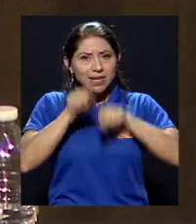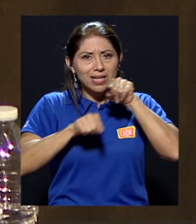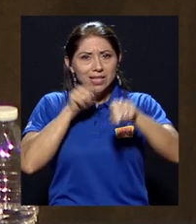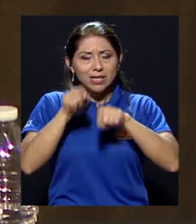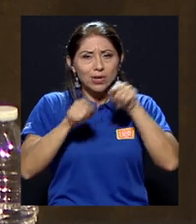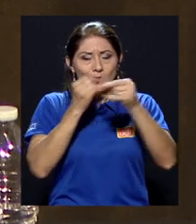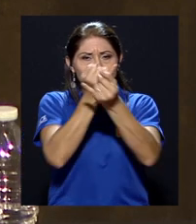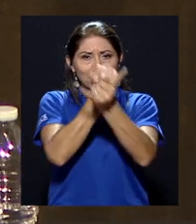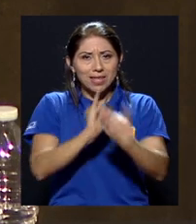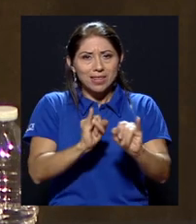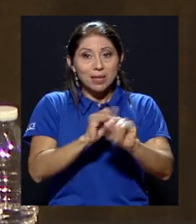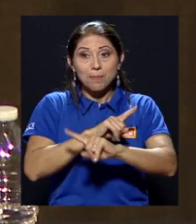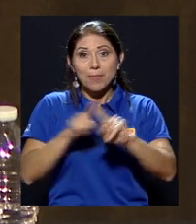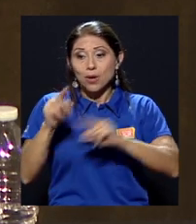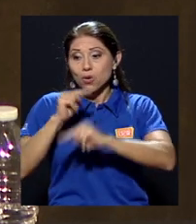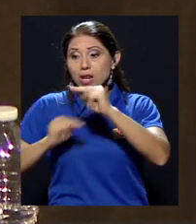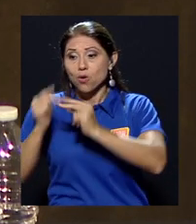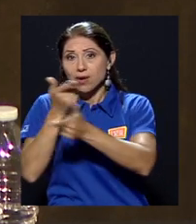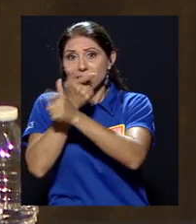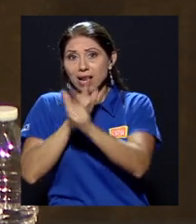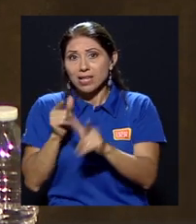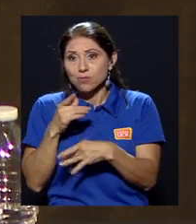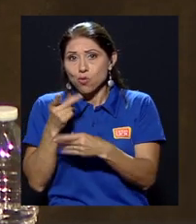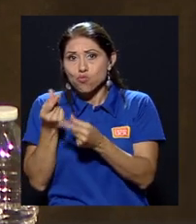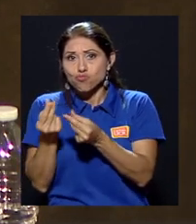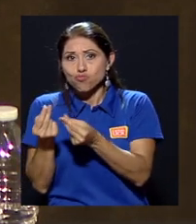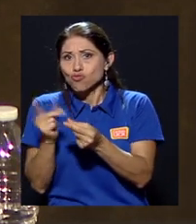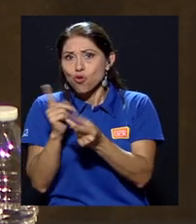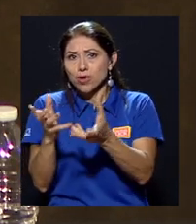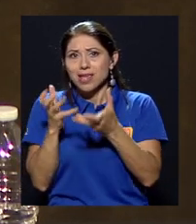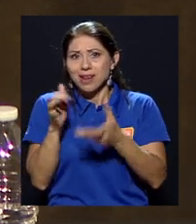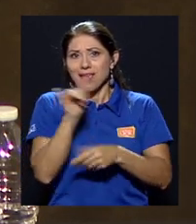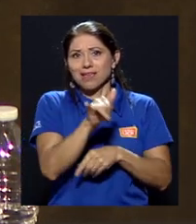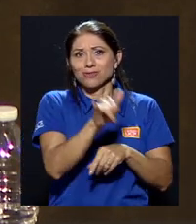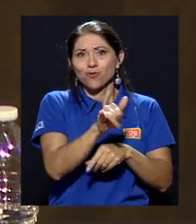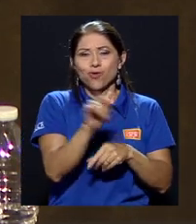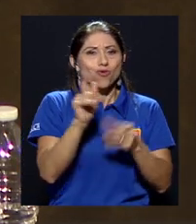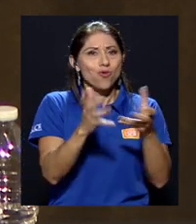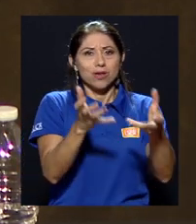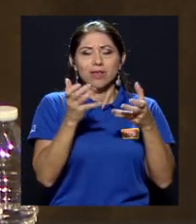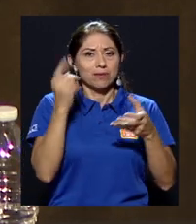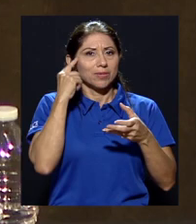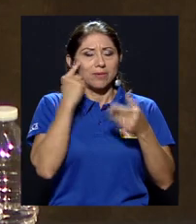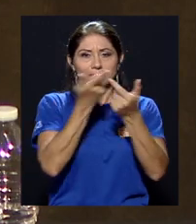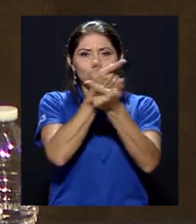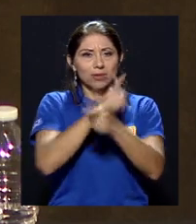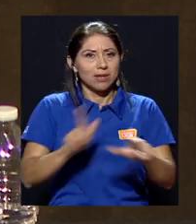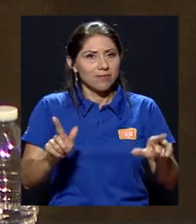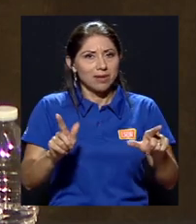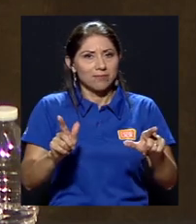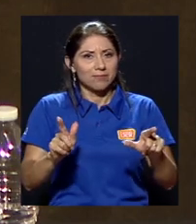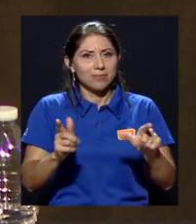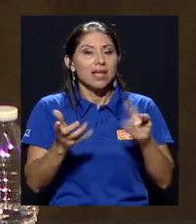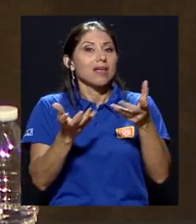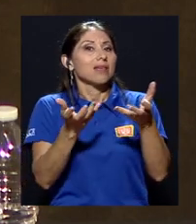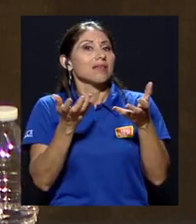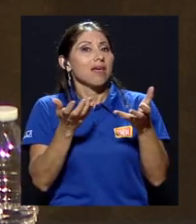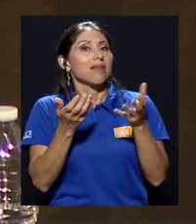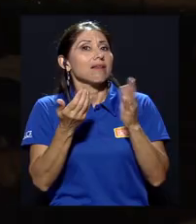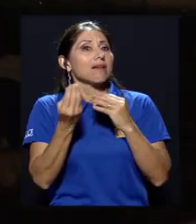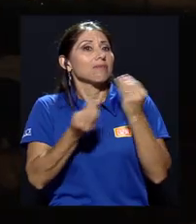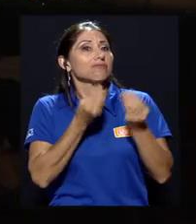neoliberalismo no quiere eso. El neoliberalismo no quiere pensamiento libre. Quiere recetas porque no hay